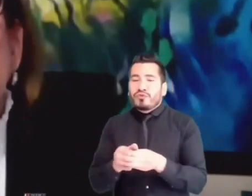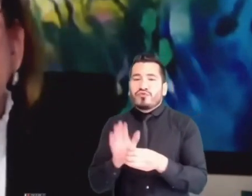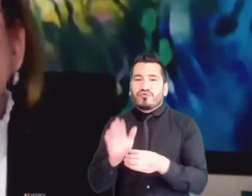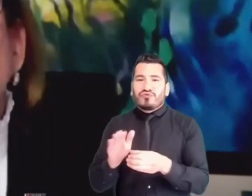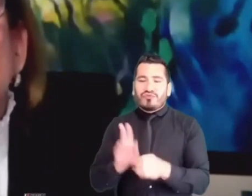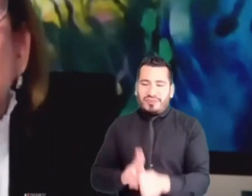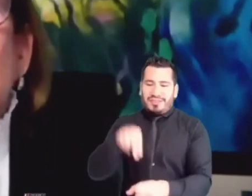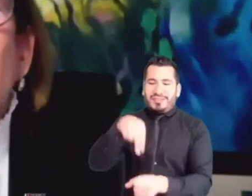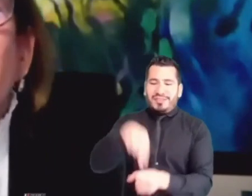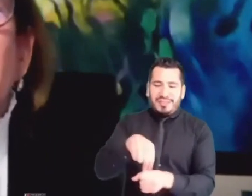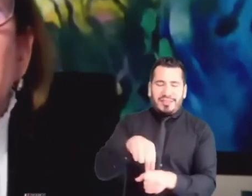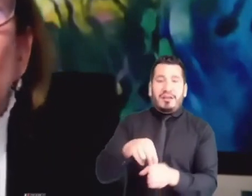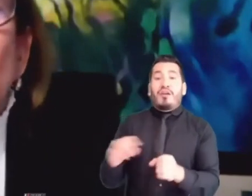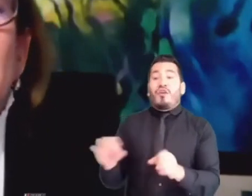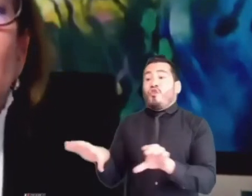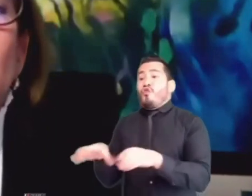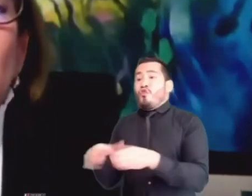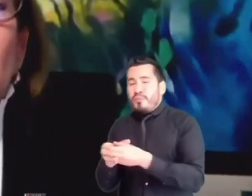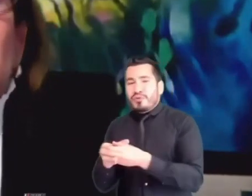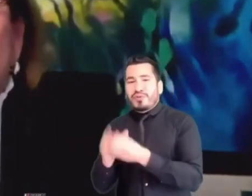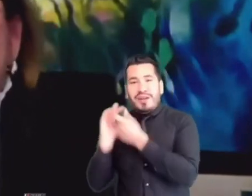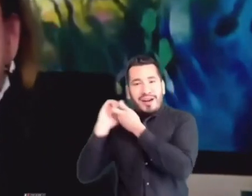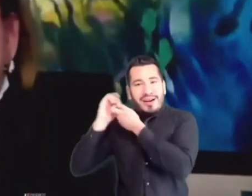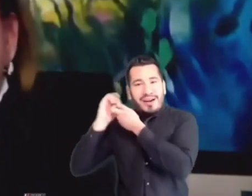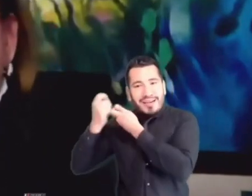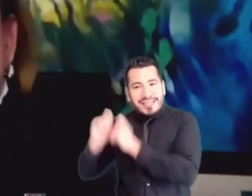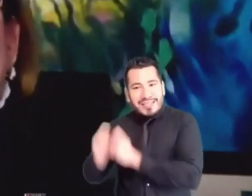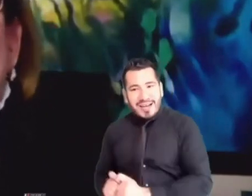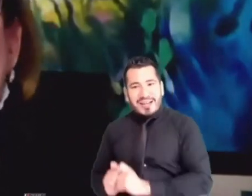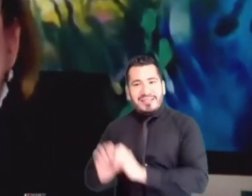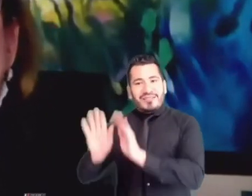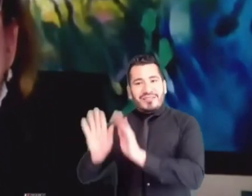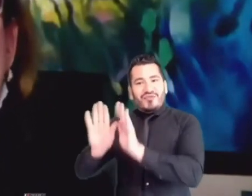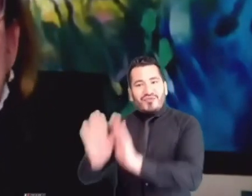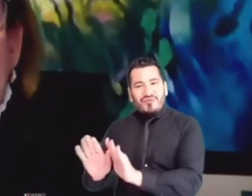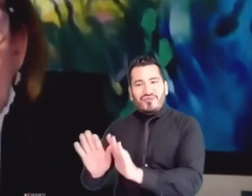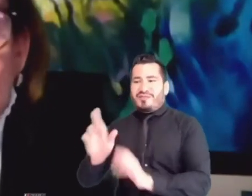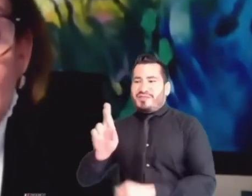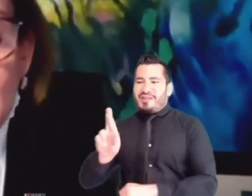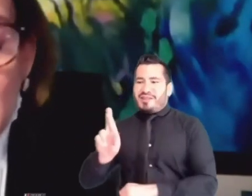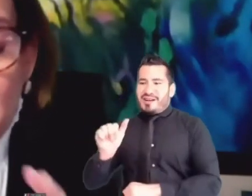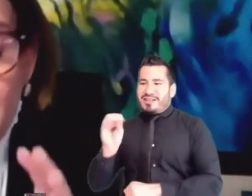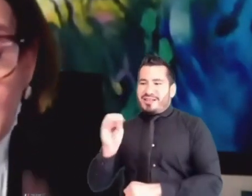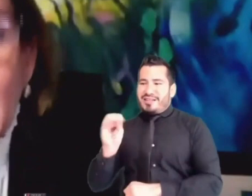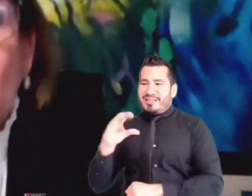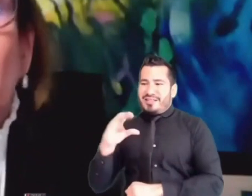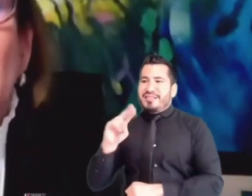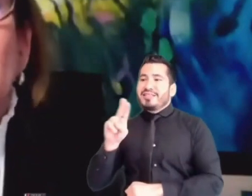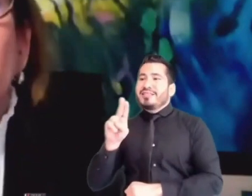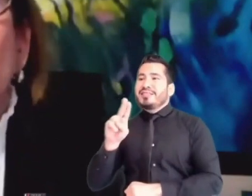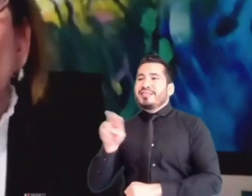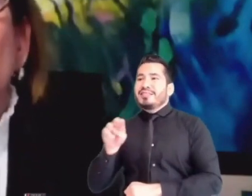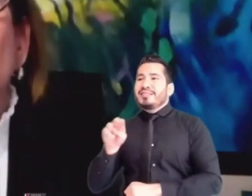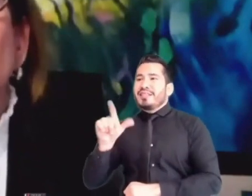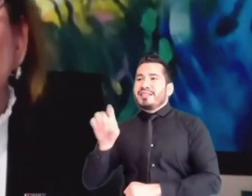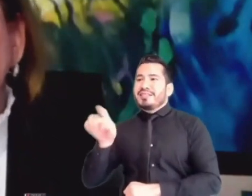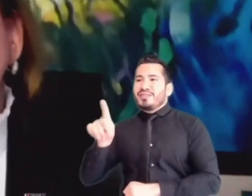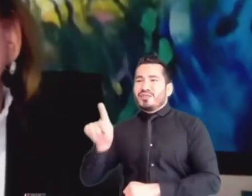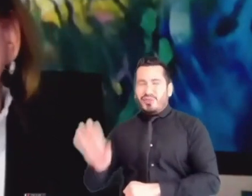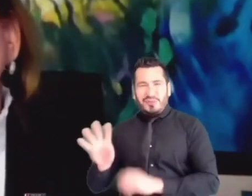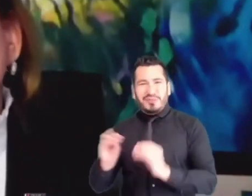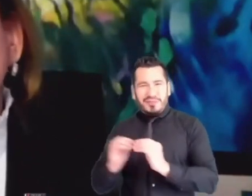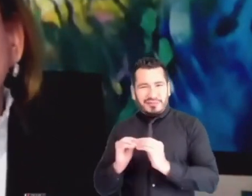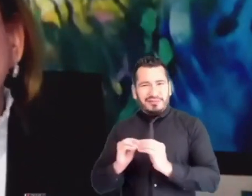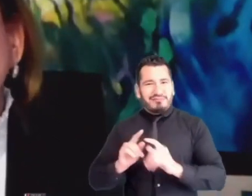vulnerabilidad. Afectan los derechos afectados por la